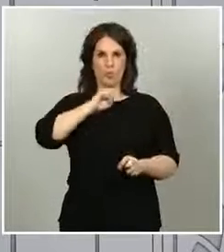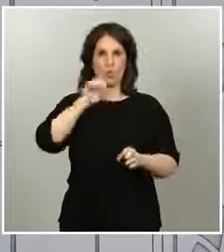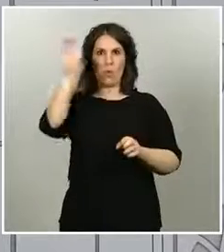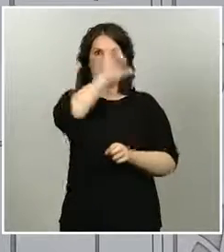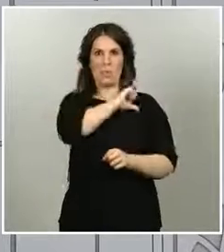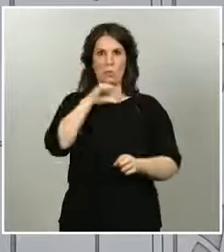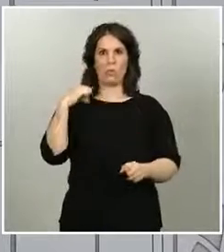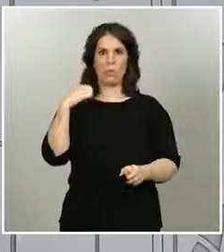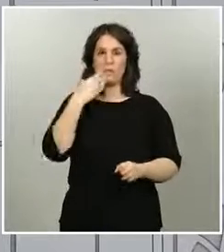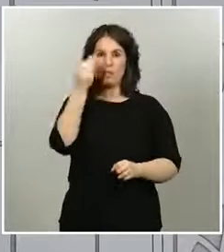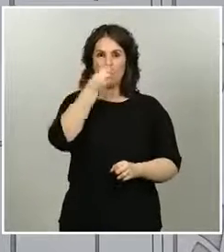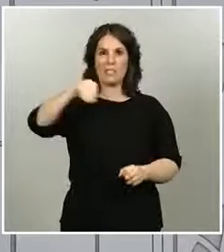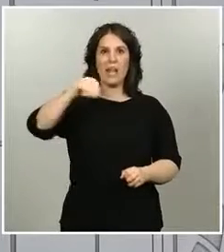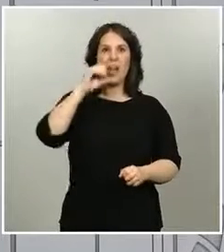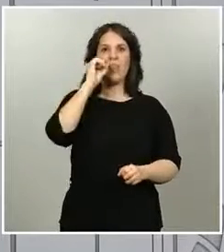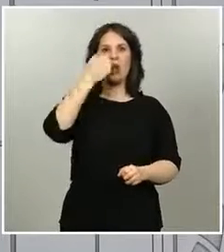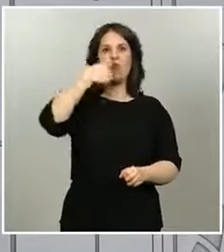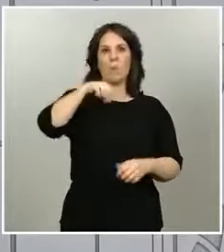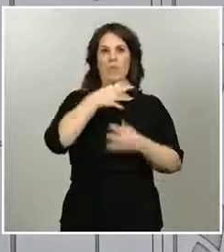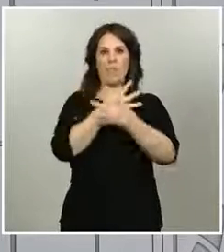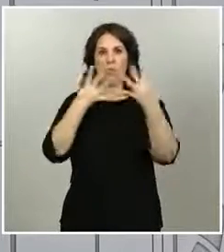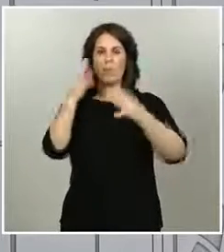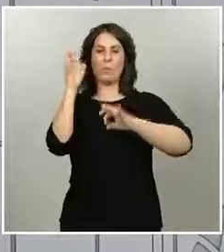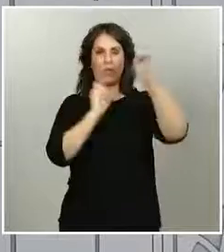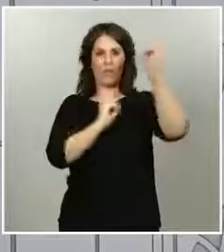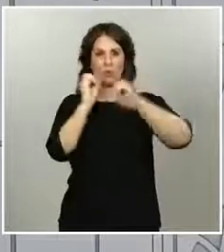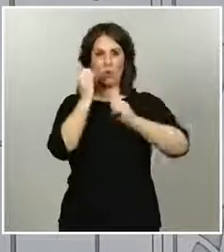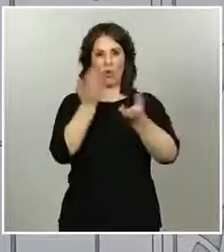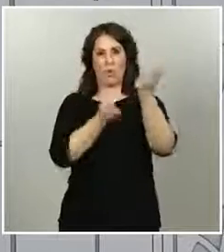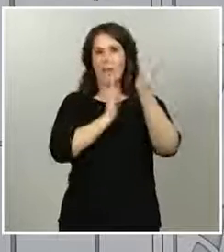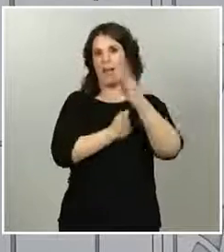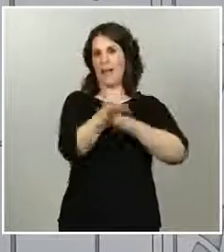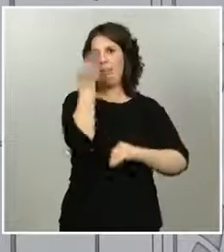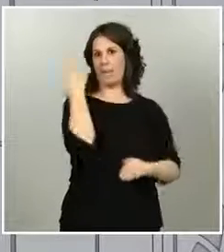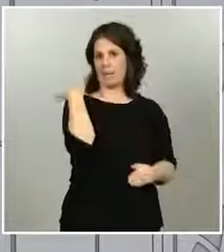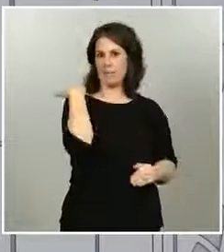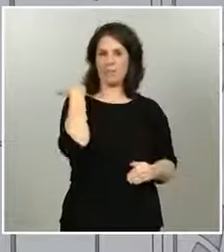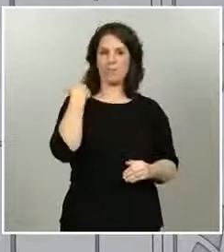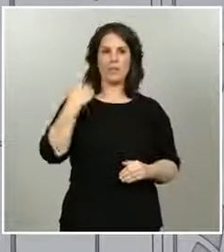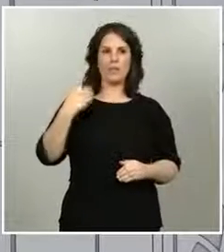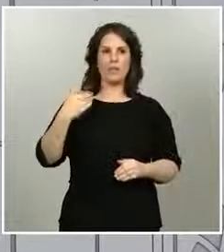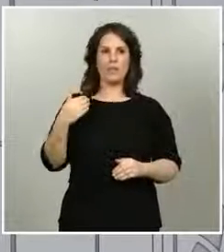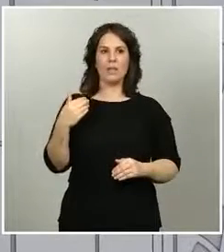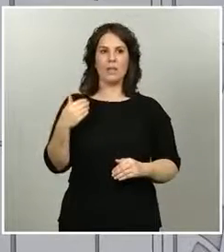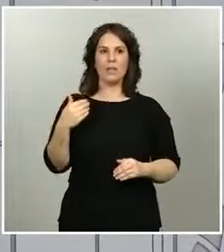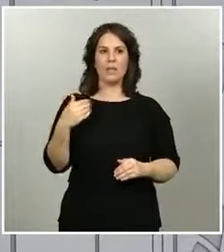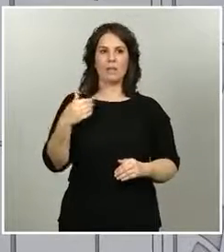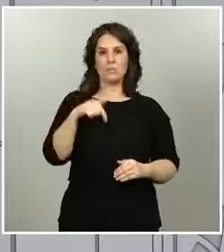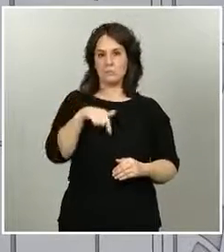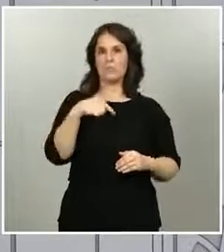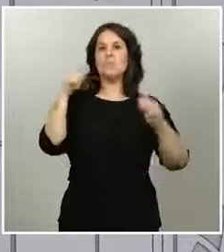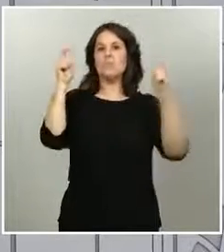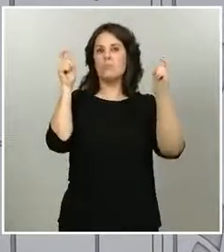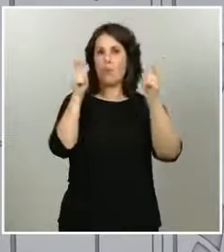0,19% respecto al día de ayer. Seguimos, como decía, esa tendencia descendente clara. Hemos tenido, además,